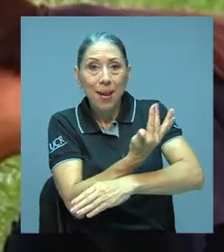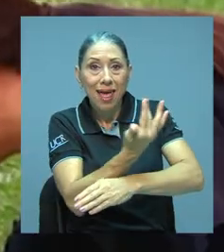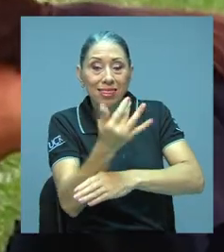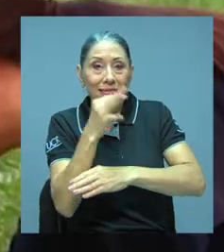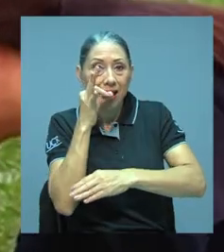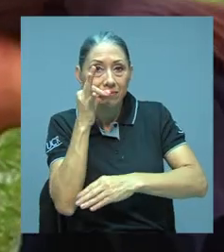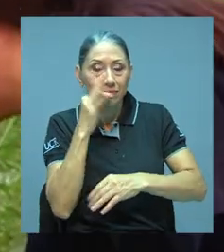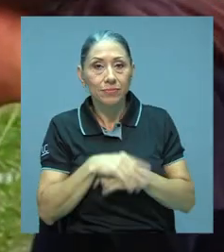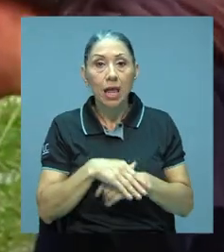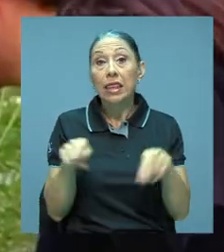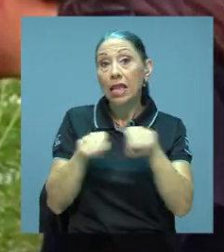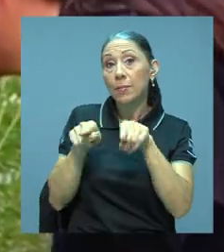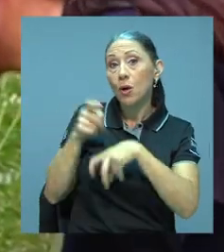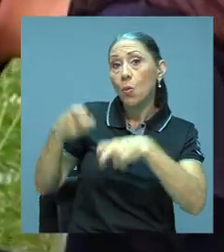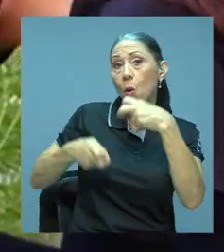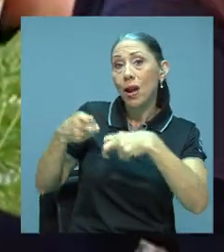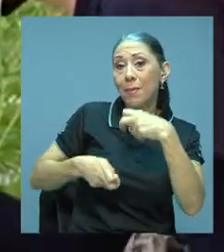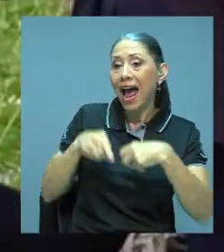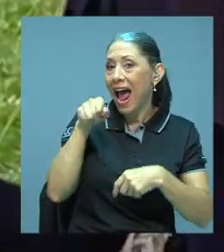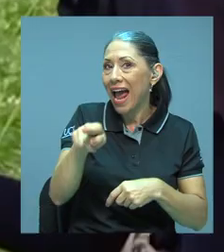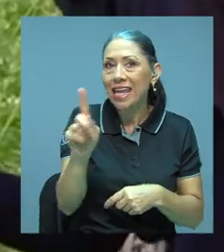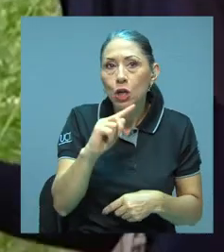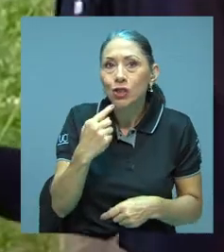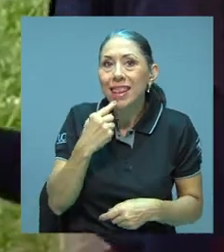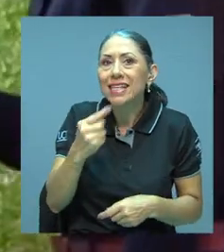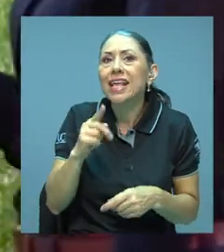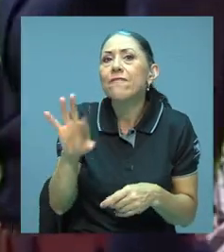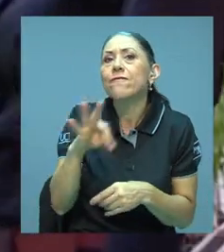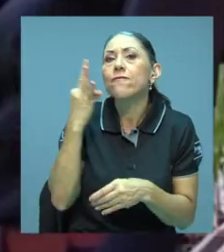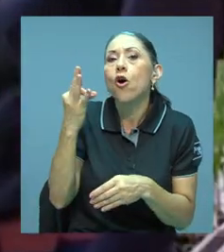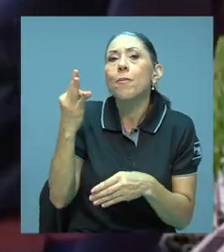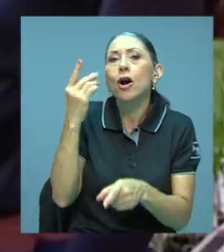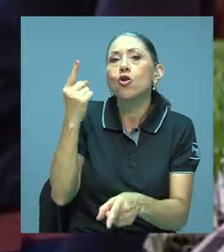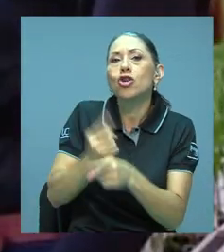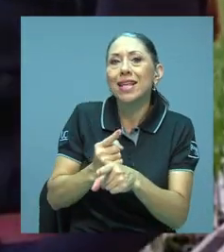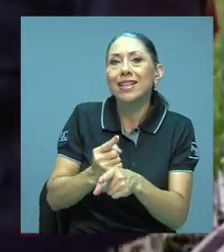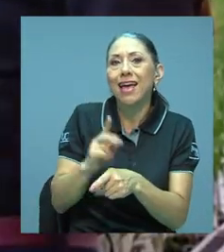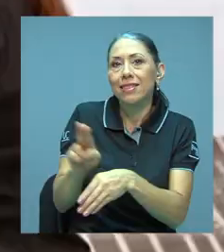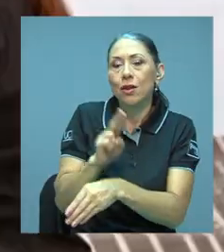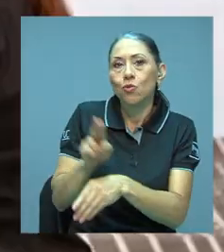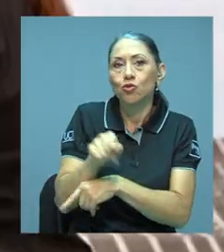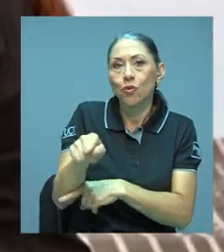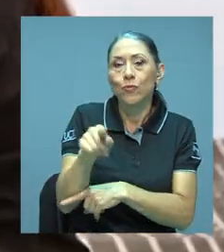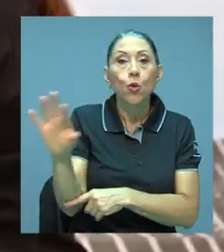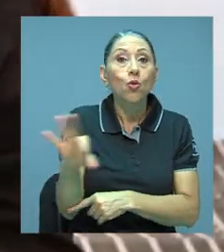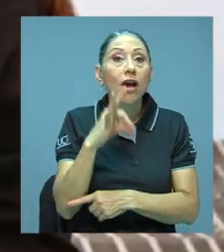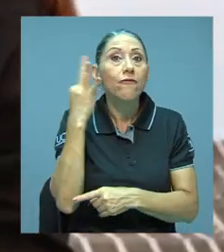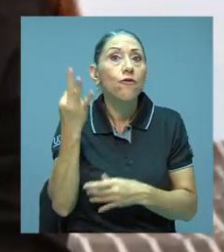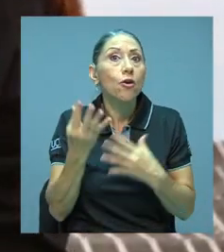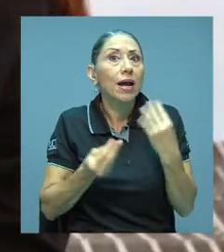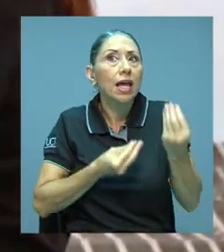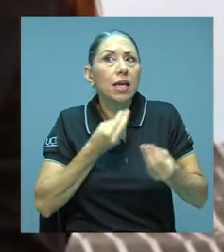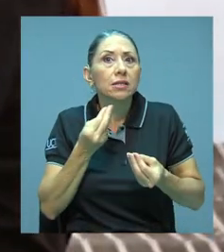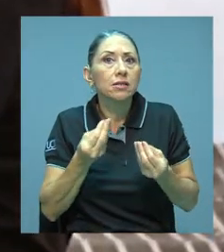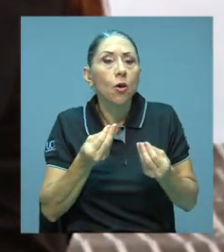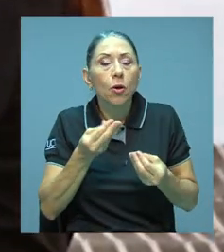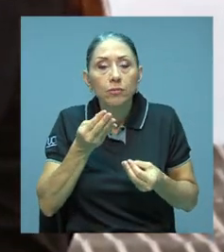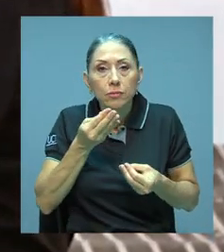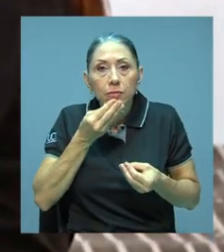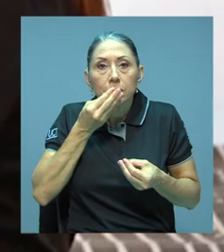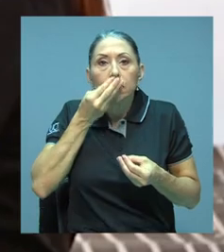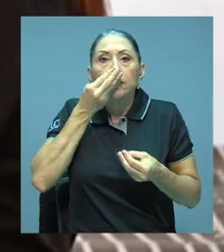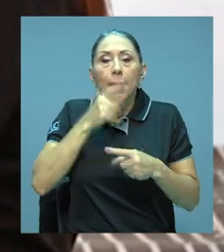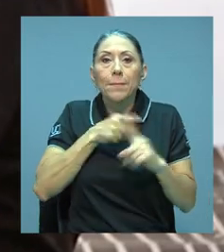problema encontrado es que no se señalan los métodos correctos de consumo. Una manera de hacerlo es vía inhalatoria. No obstante,